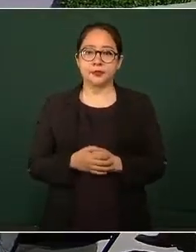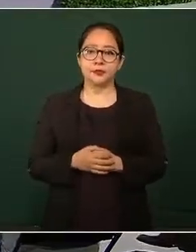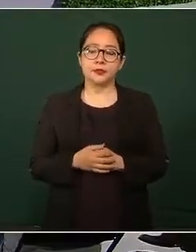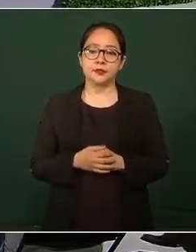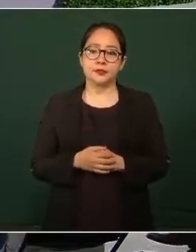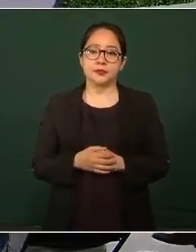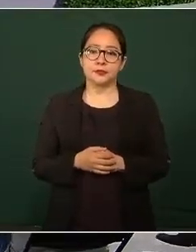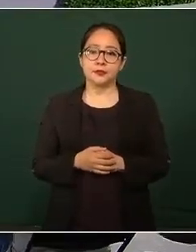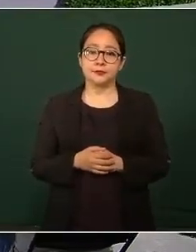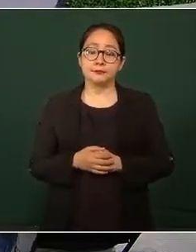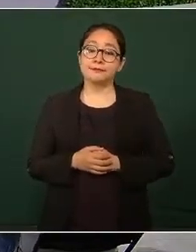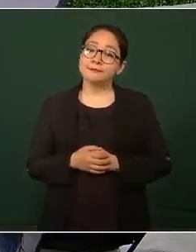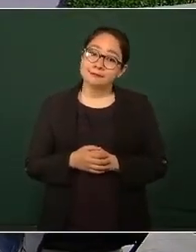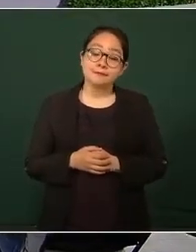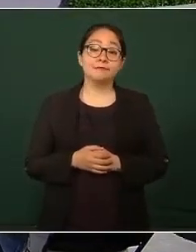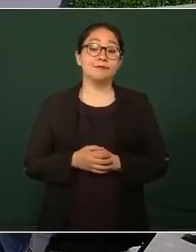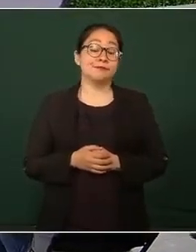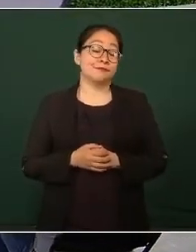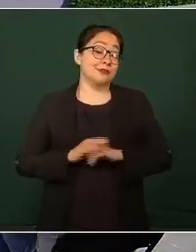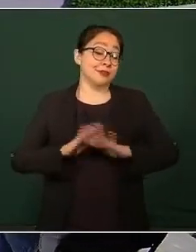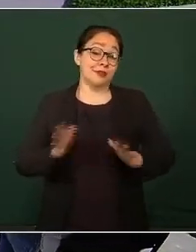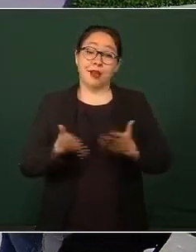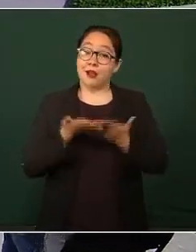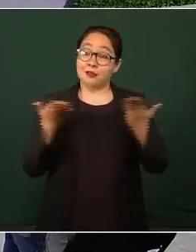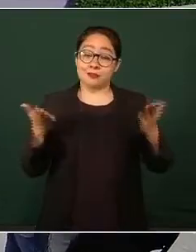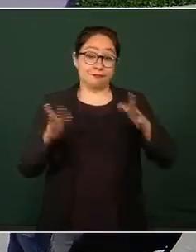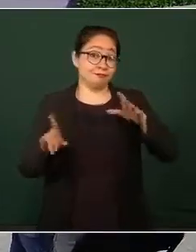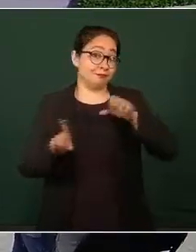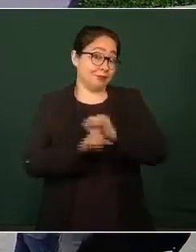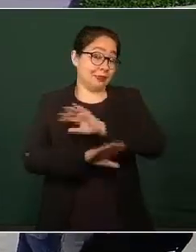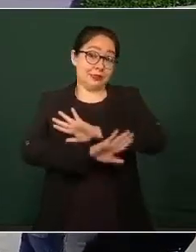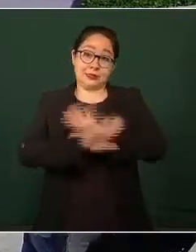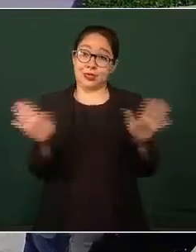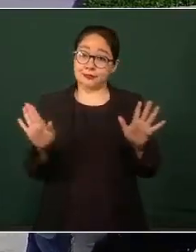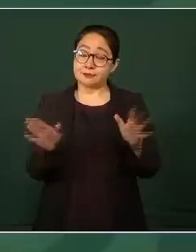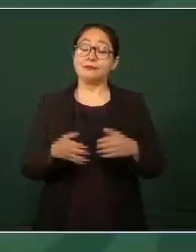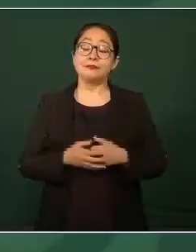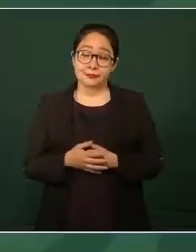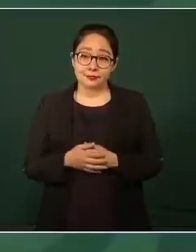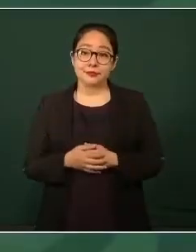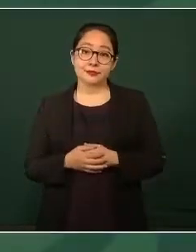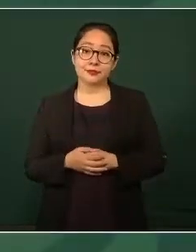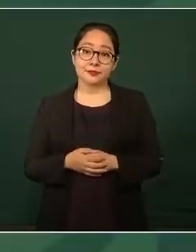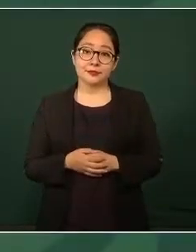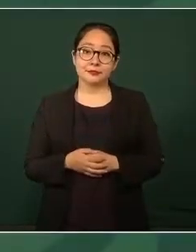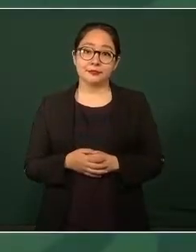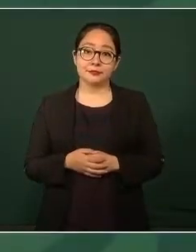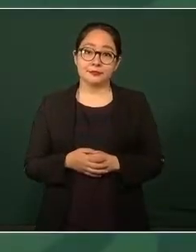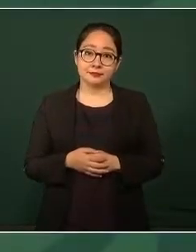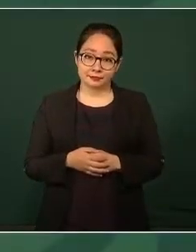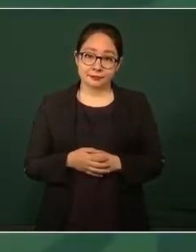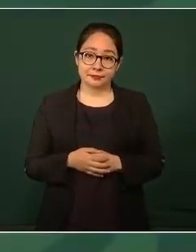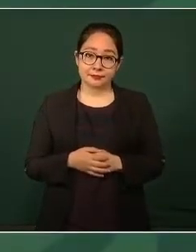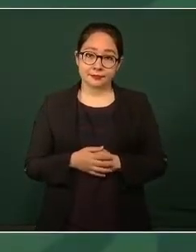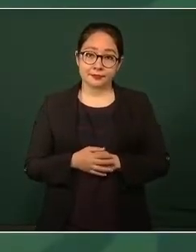Pues ya se logró el que esto